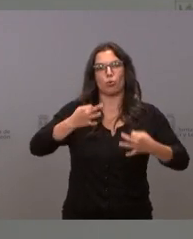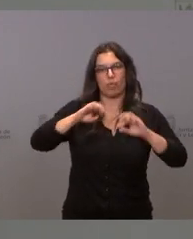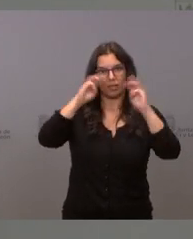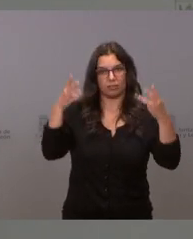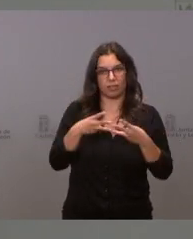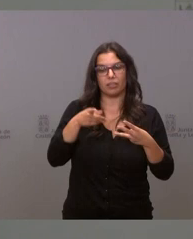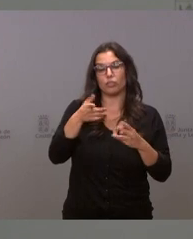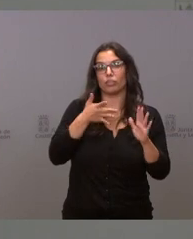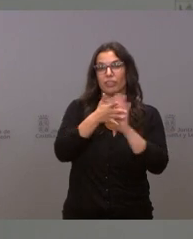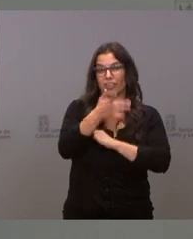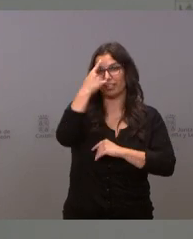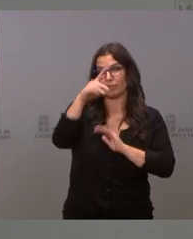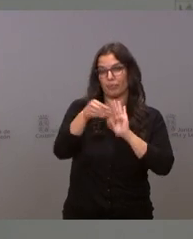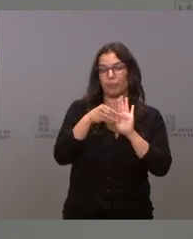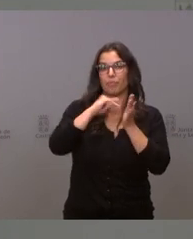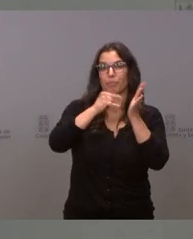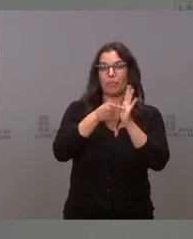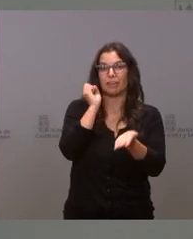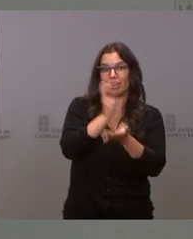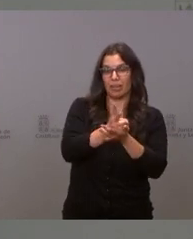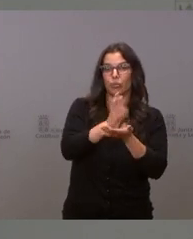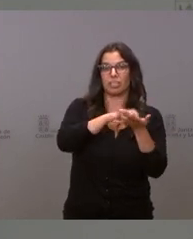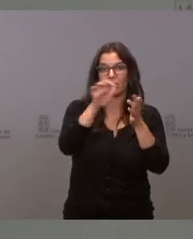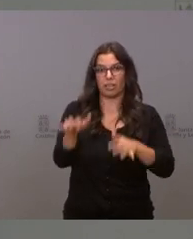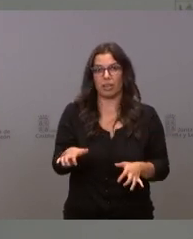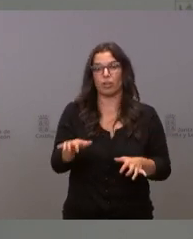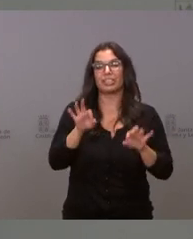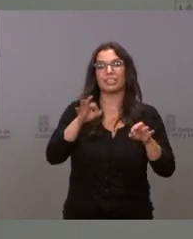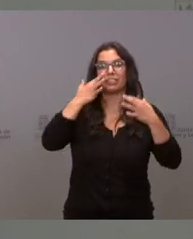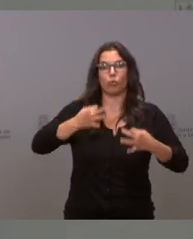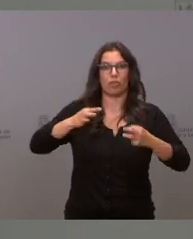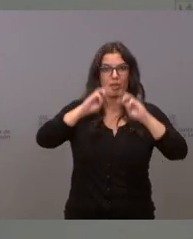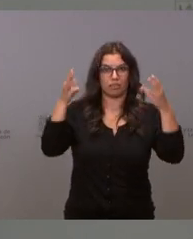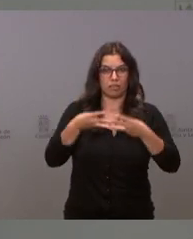forma parte de nuestro plan reto de Castilla y León ciberseguro.